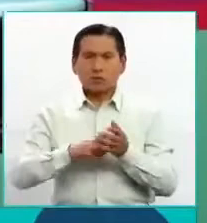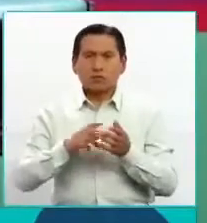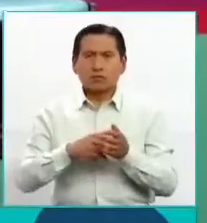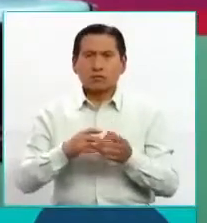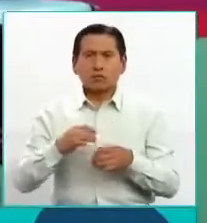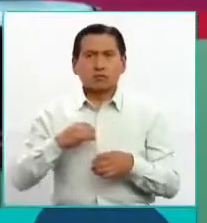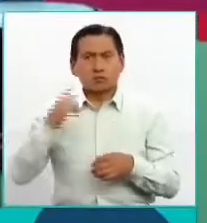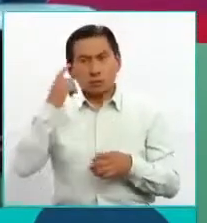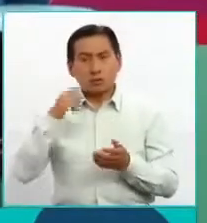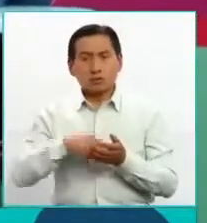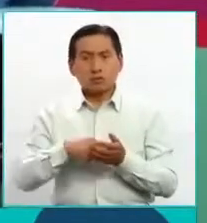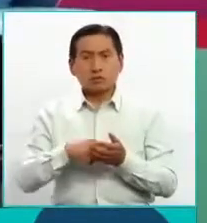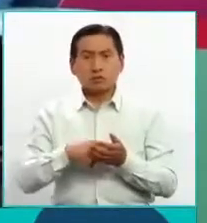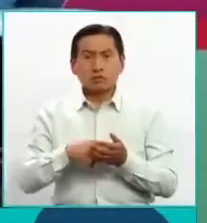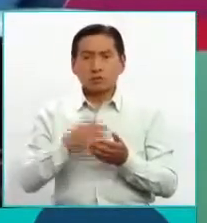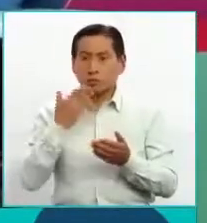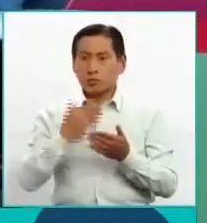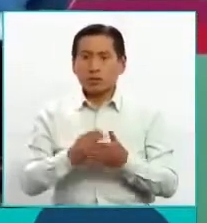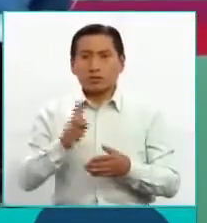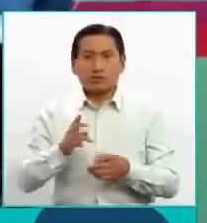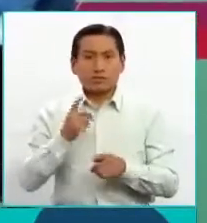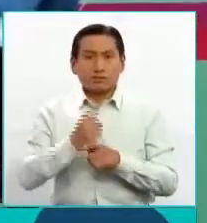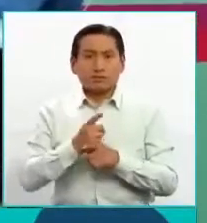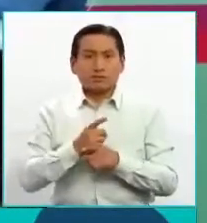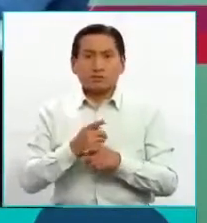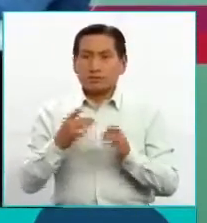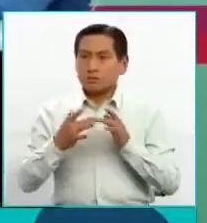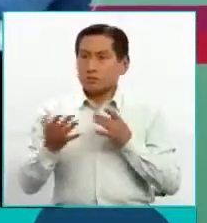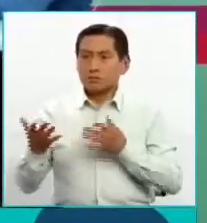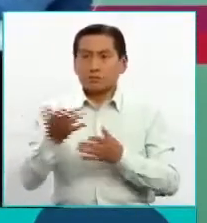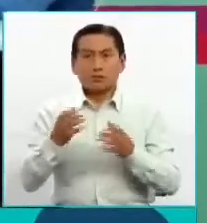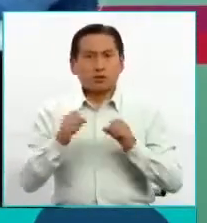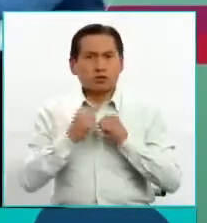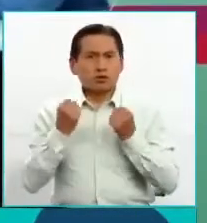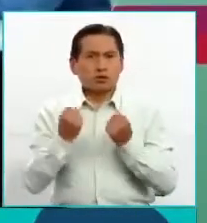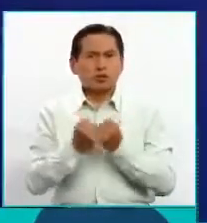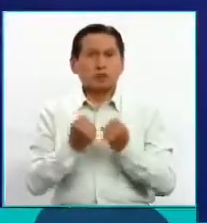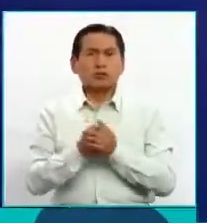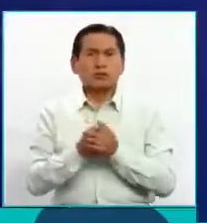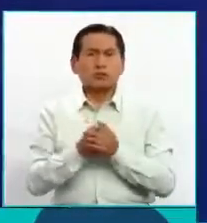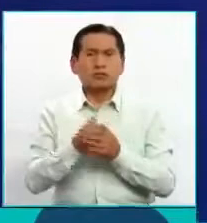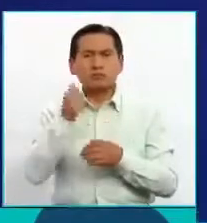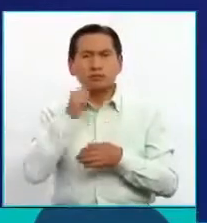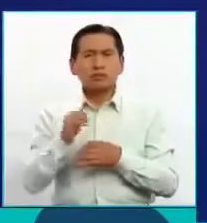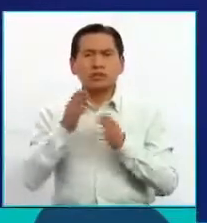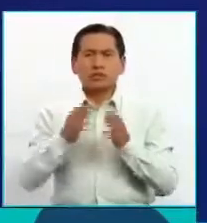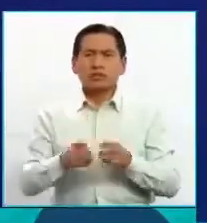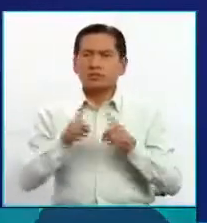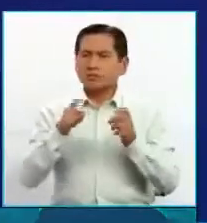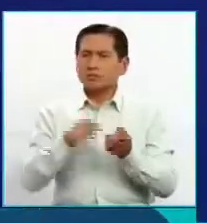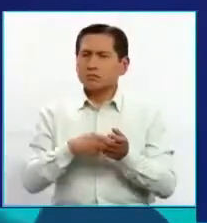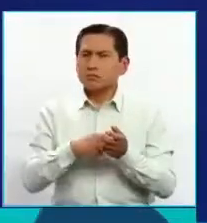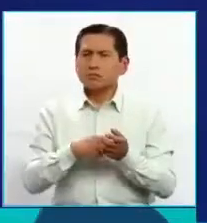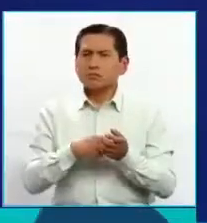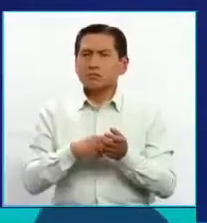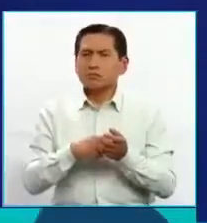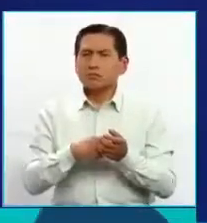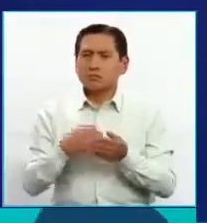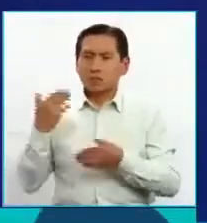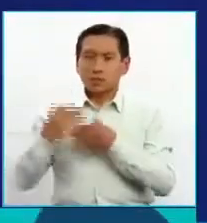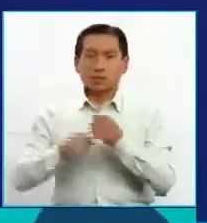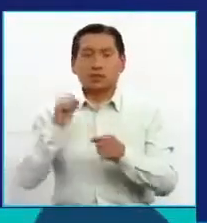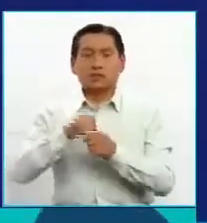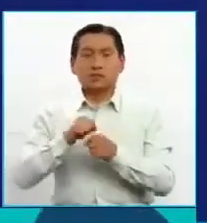ser, yo creo, de muy buena utilidad también para relacionarnos como sociedad de modo distinta. Ministra, hablando específicamente de la gestión,